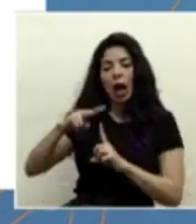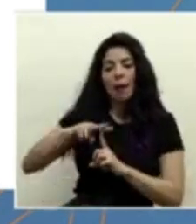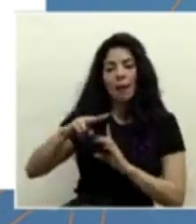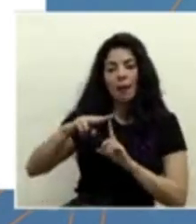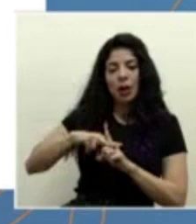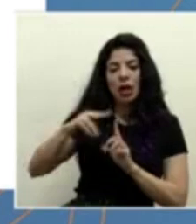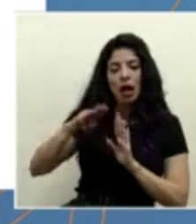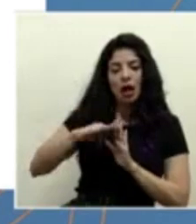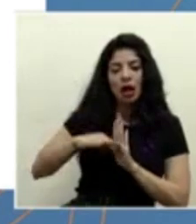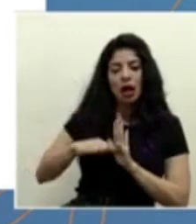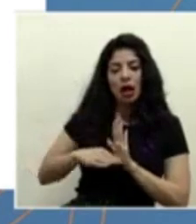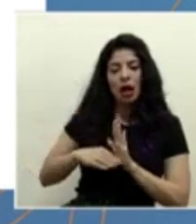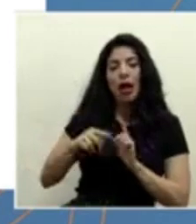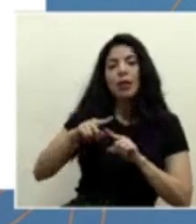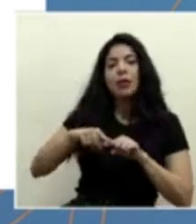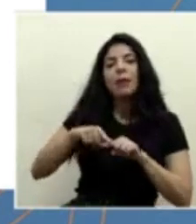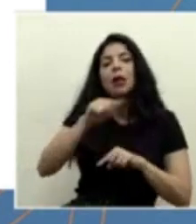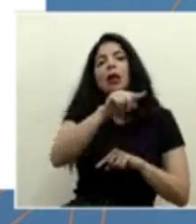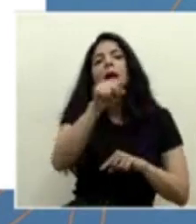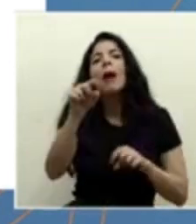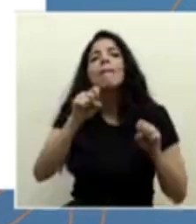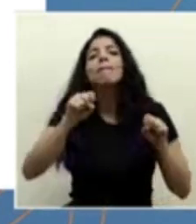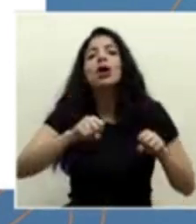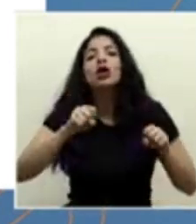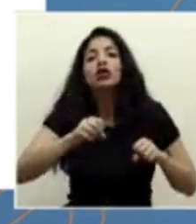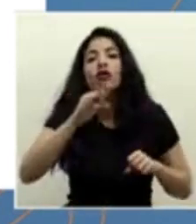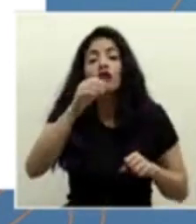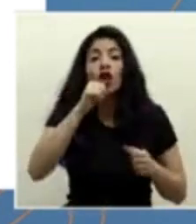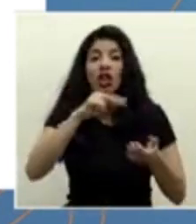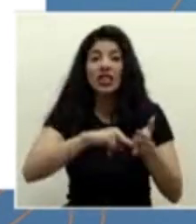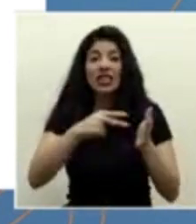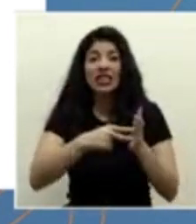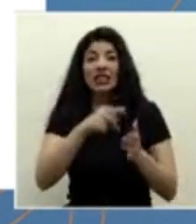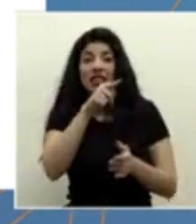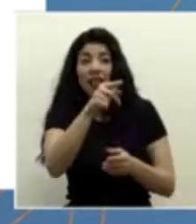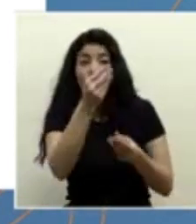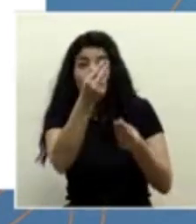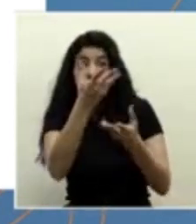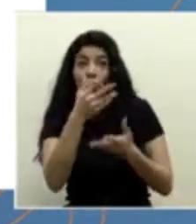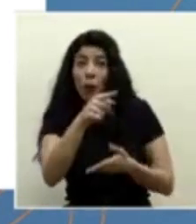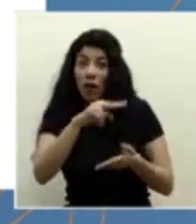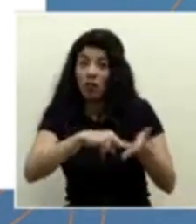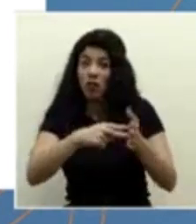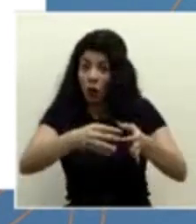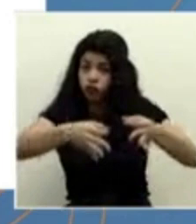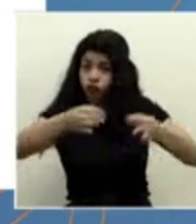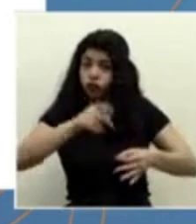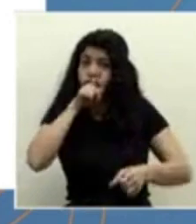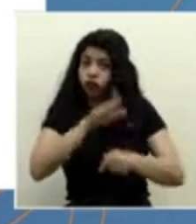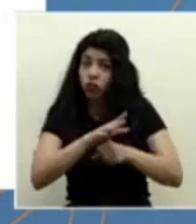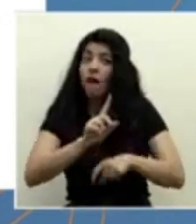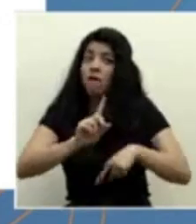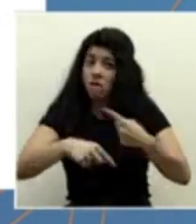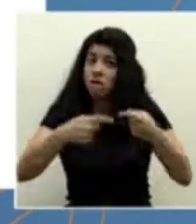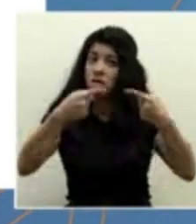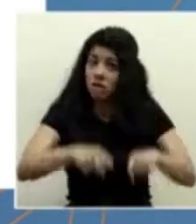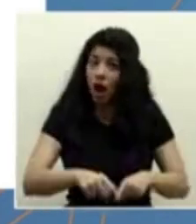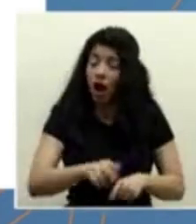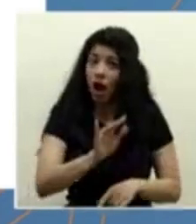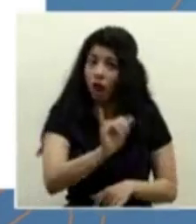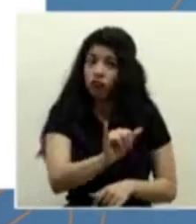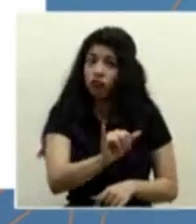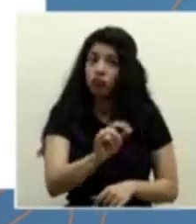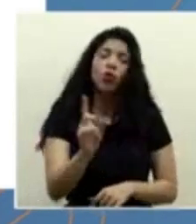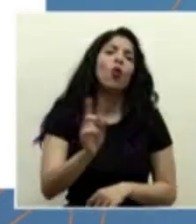las tendencias que se pueden ir presentando en una proyección. Pero no es que el valor que está ahí, que ustedes van a ver, es el valor absoluto y que ese es el comportamiento